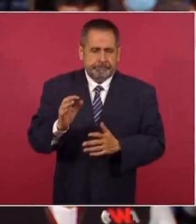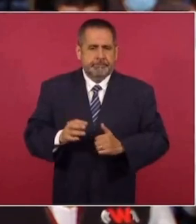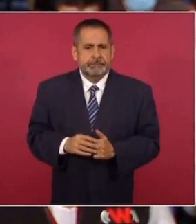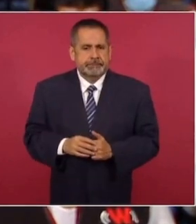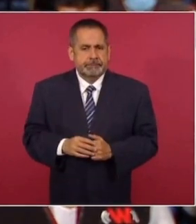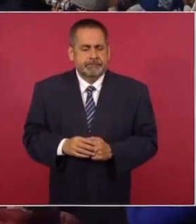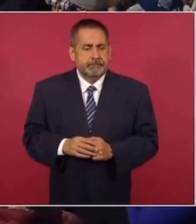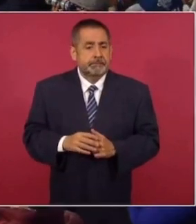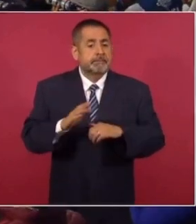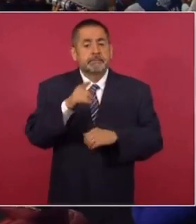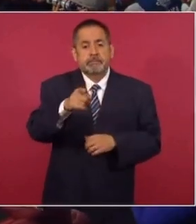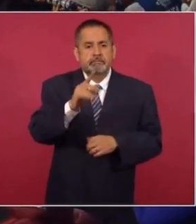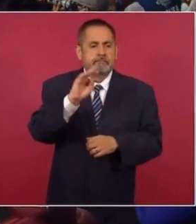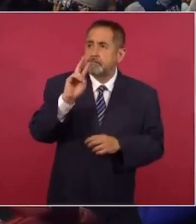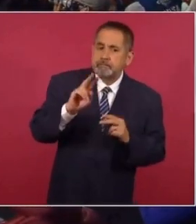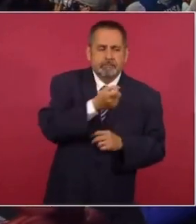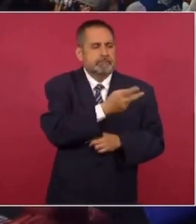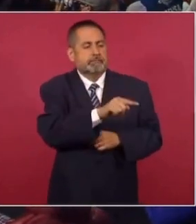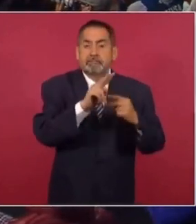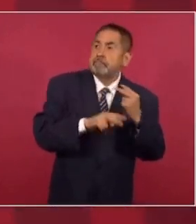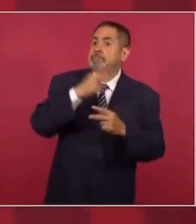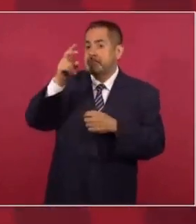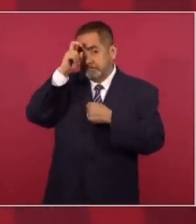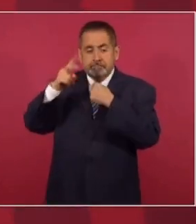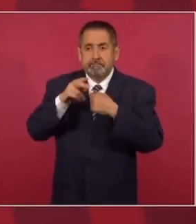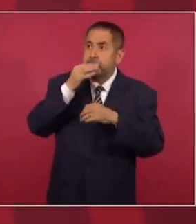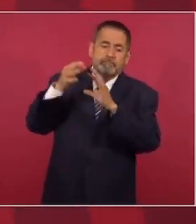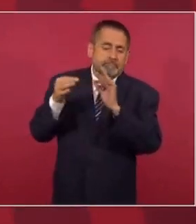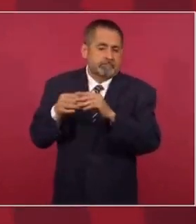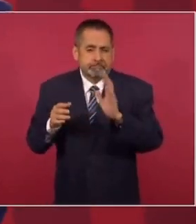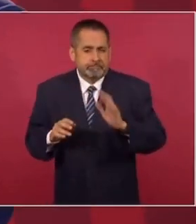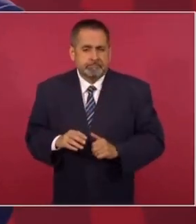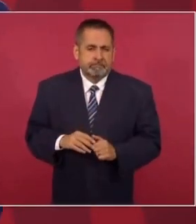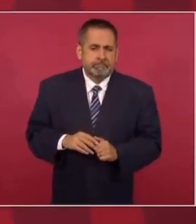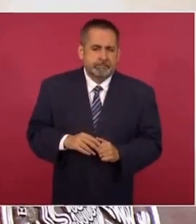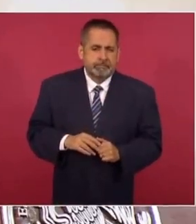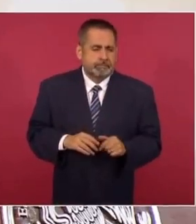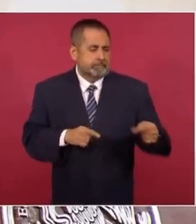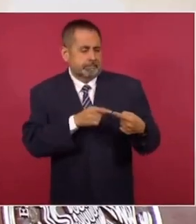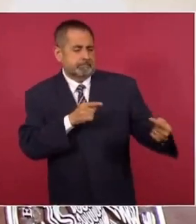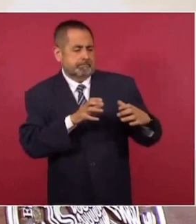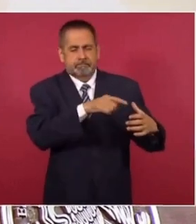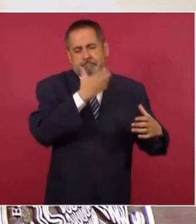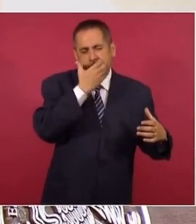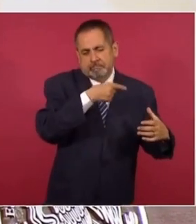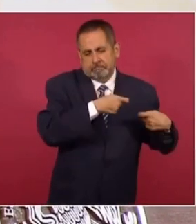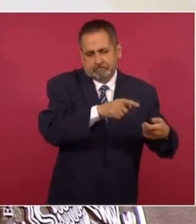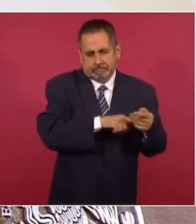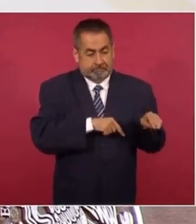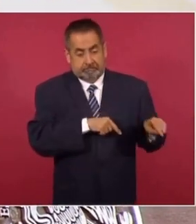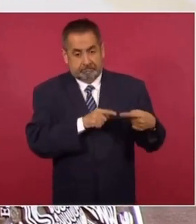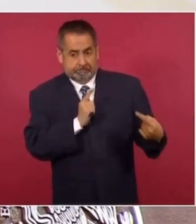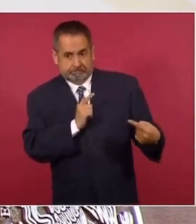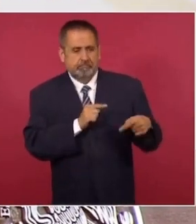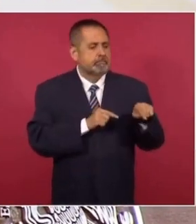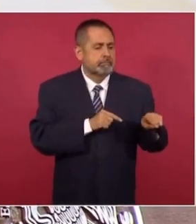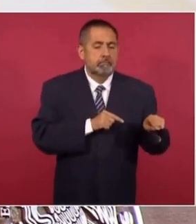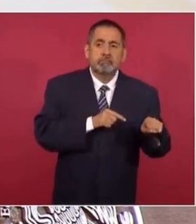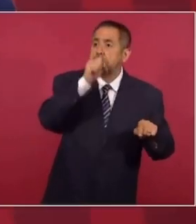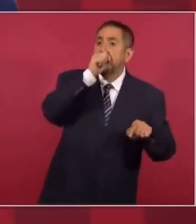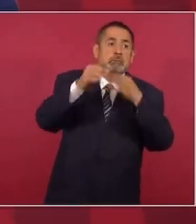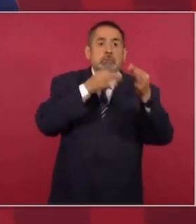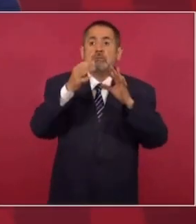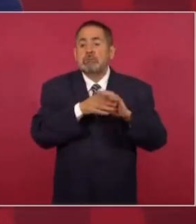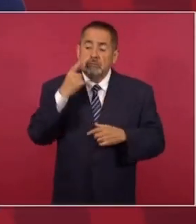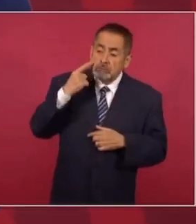van a Europa o nuestros adversarios conservadores se dedican a decir